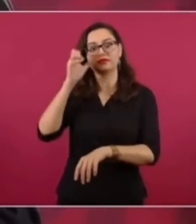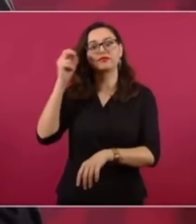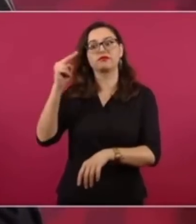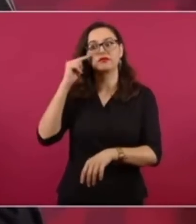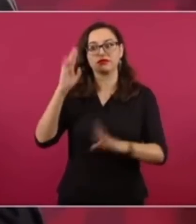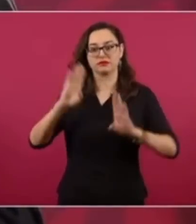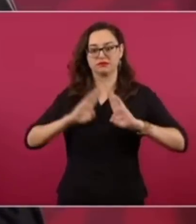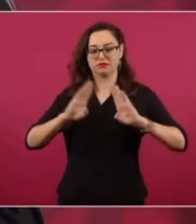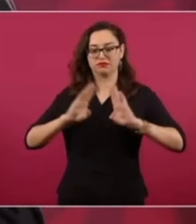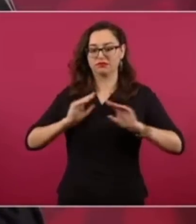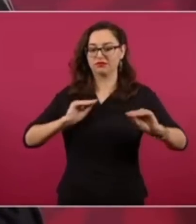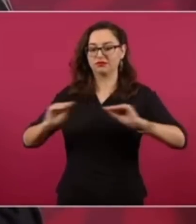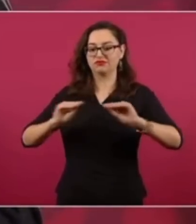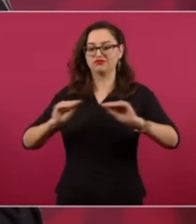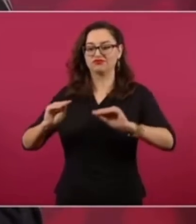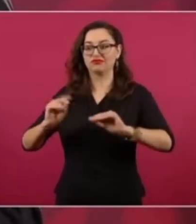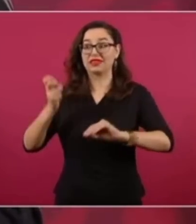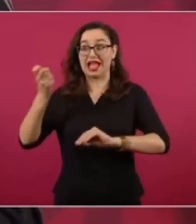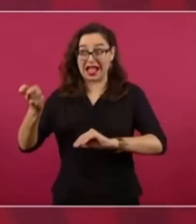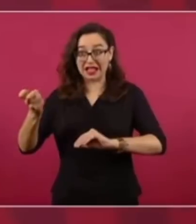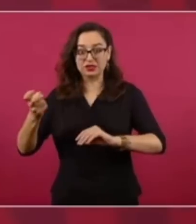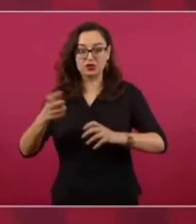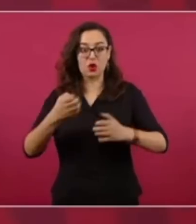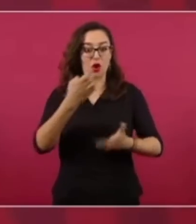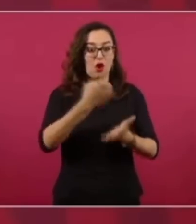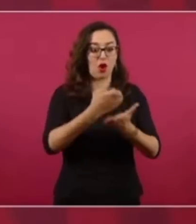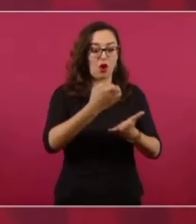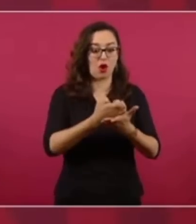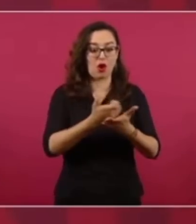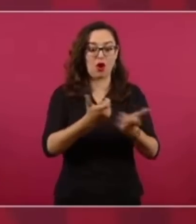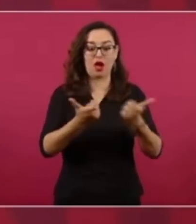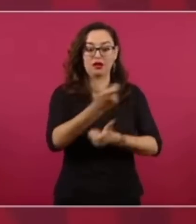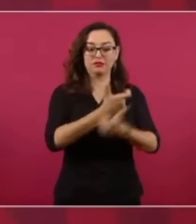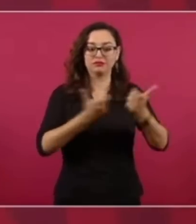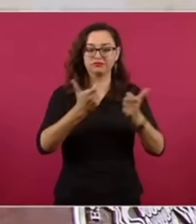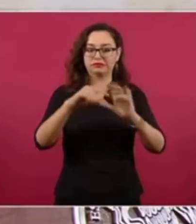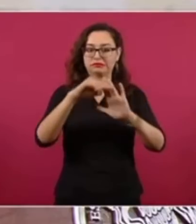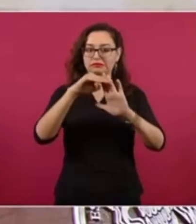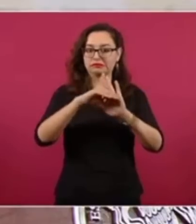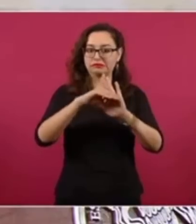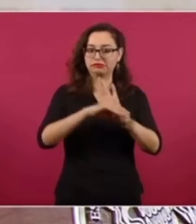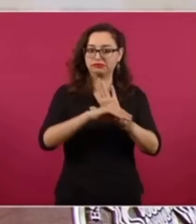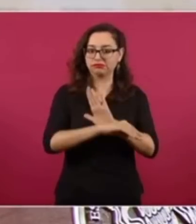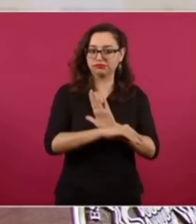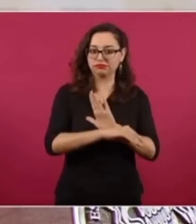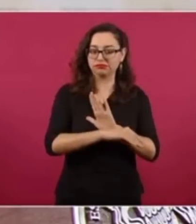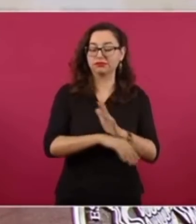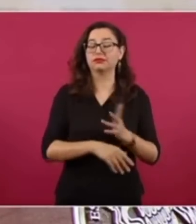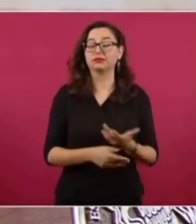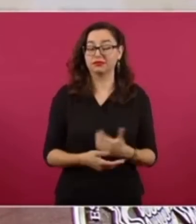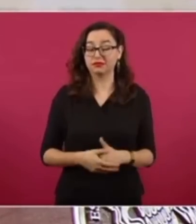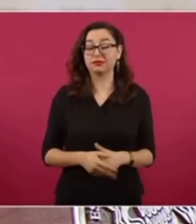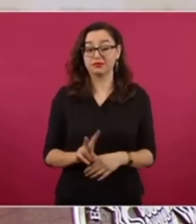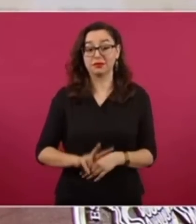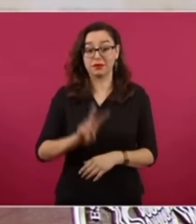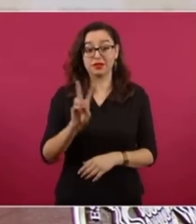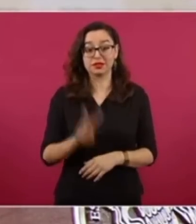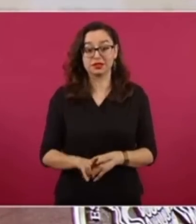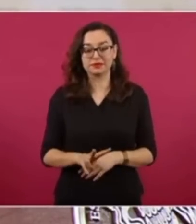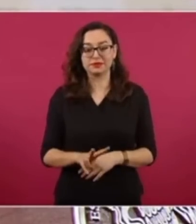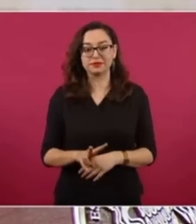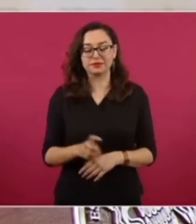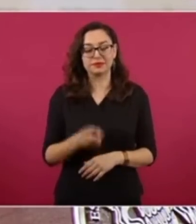militares. Policías demostrativas, pero todo esto